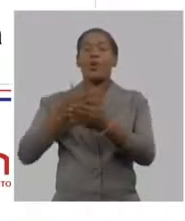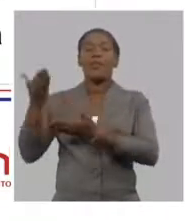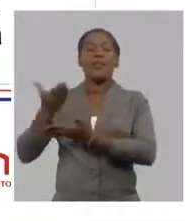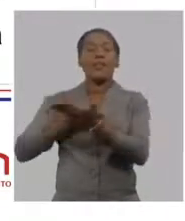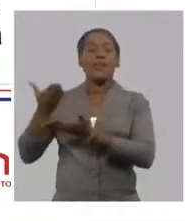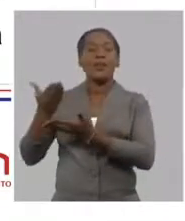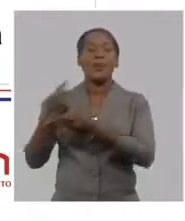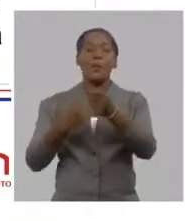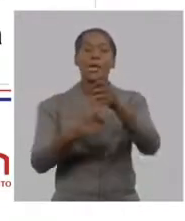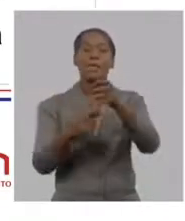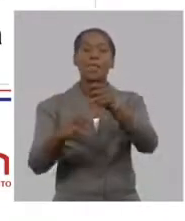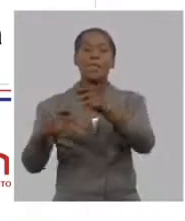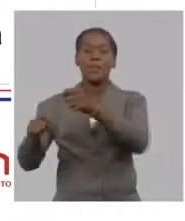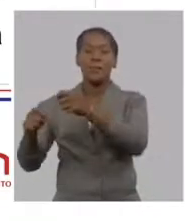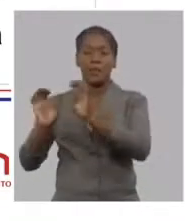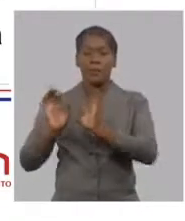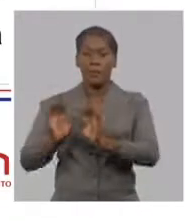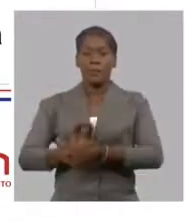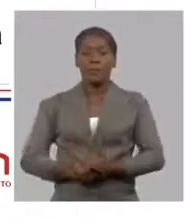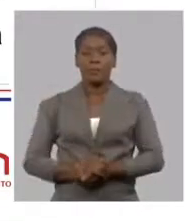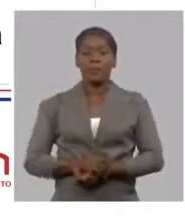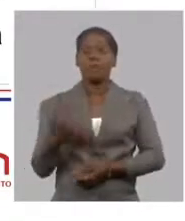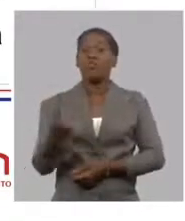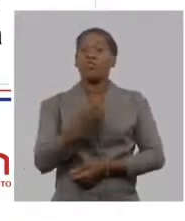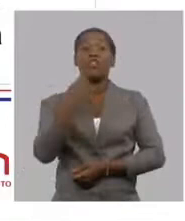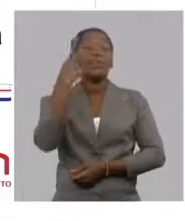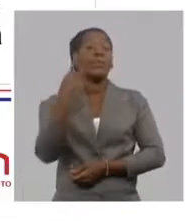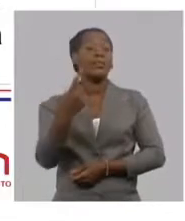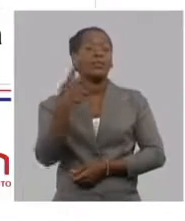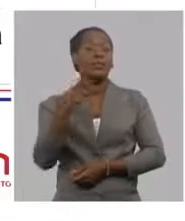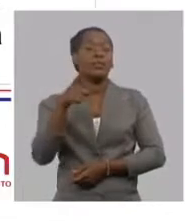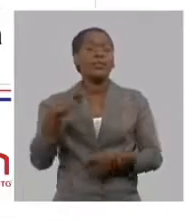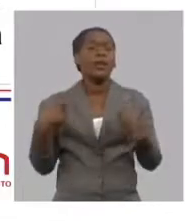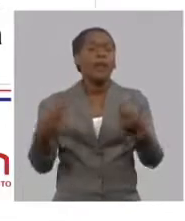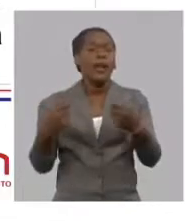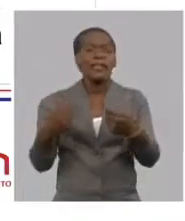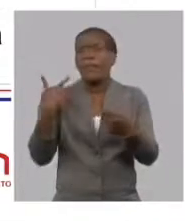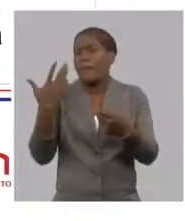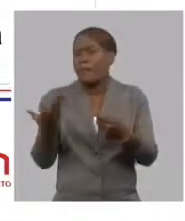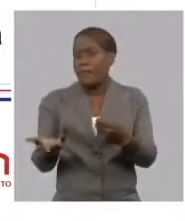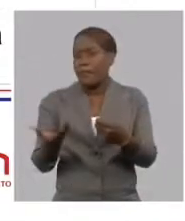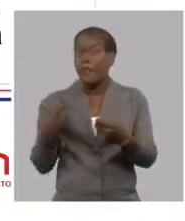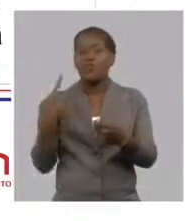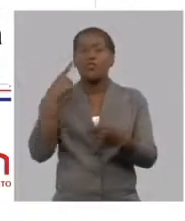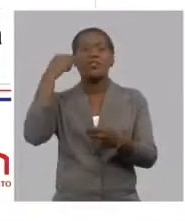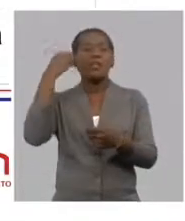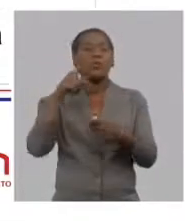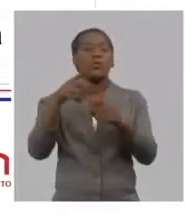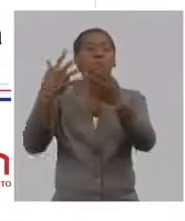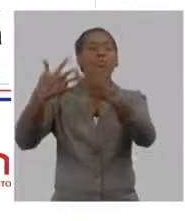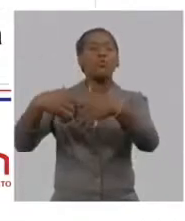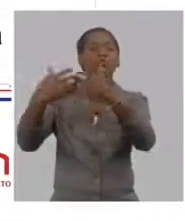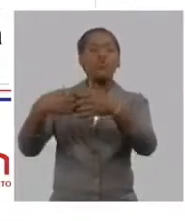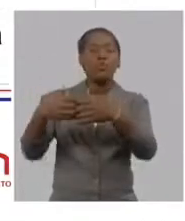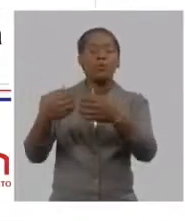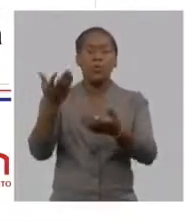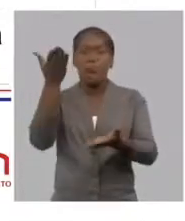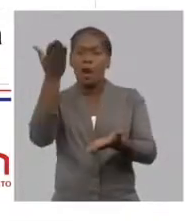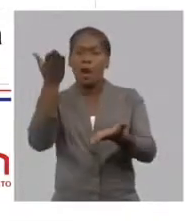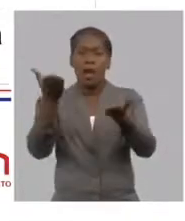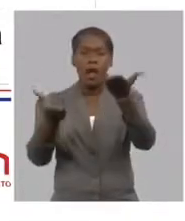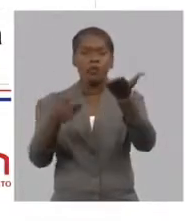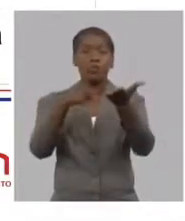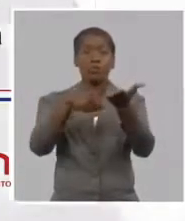definir los gastos necesarios a partir de lo que hemos explicado pero también nosotros debemos calcular qué valor de producción generará esa